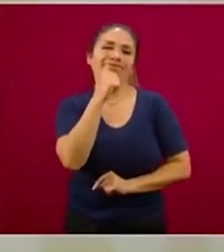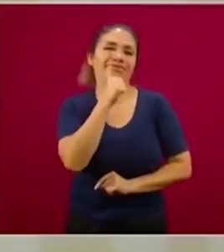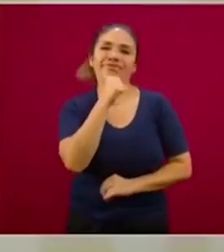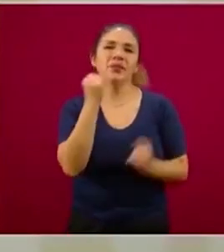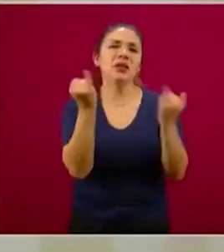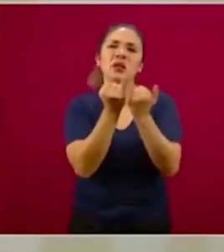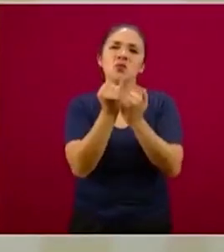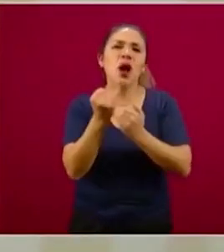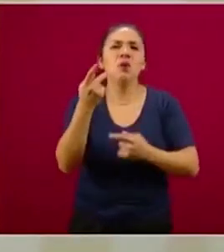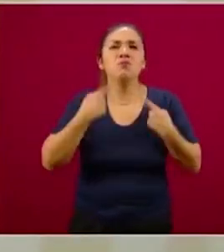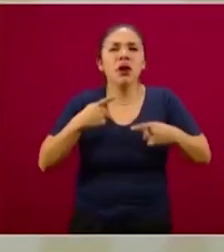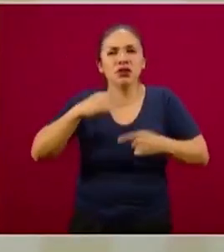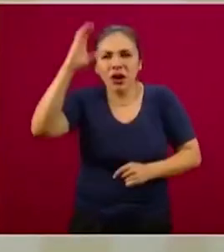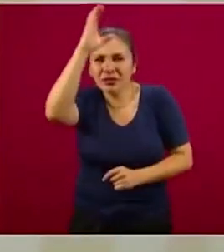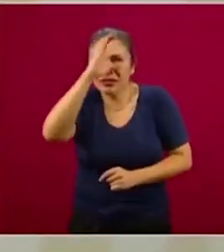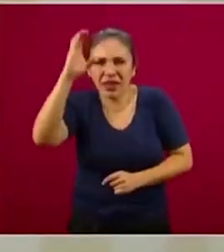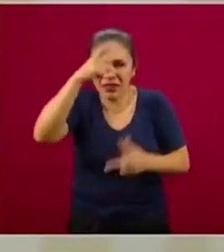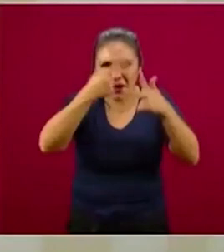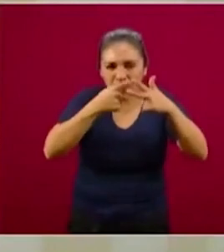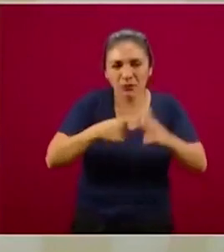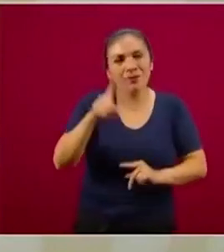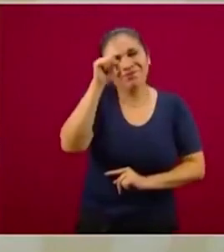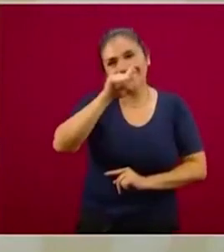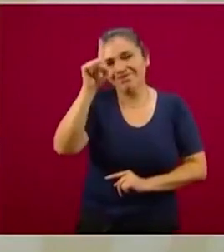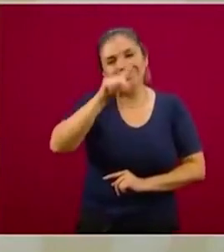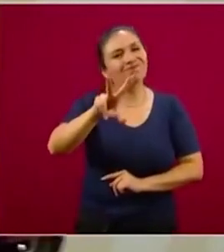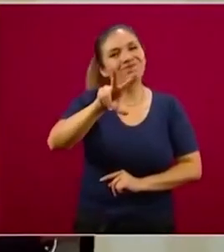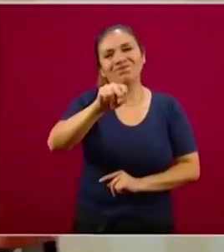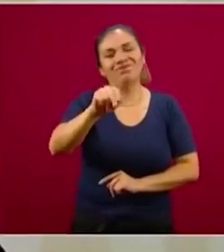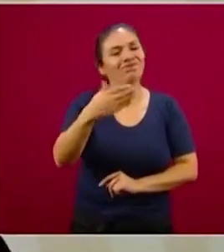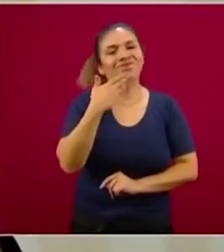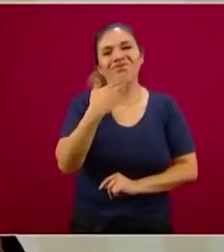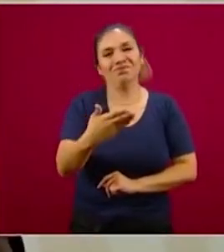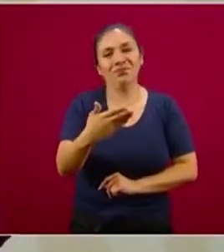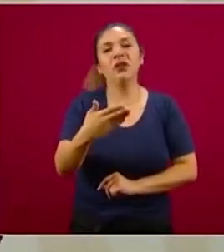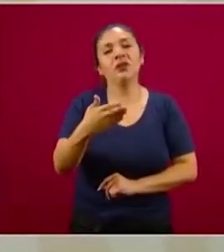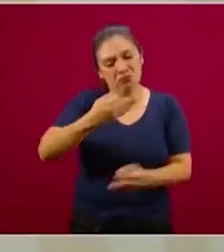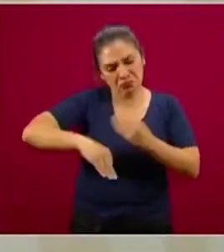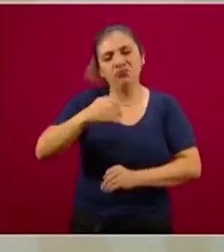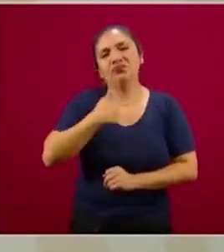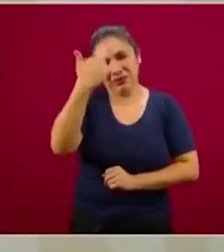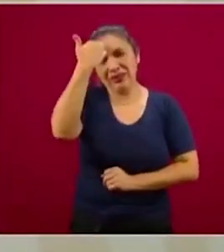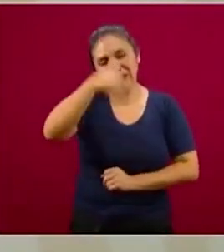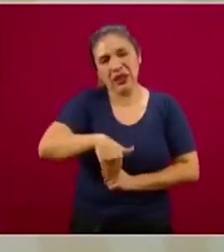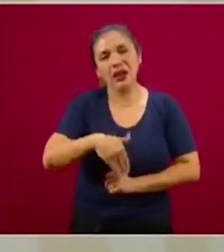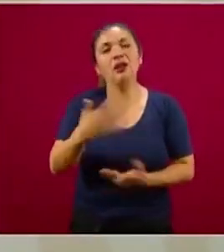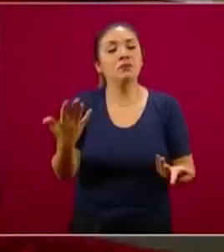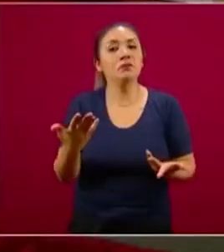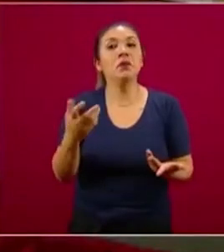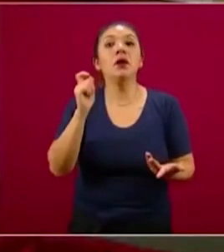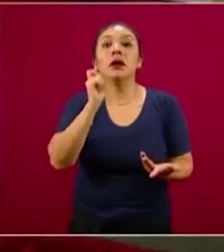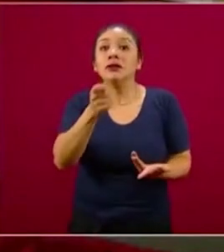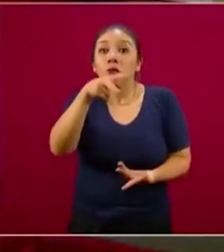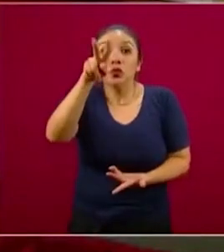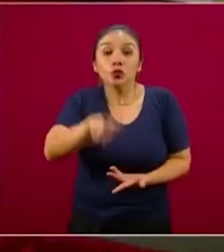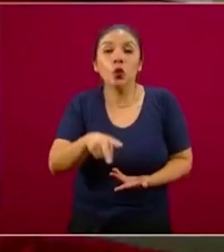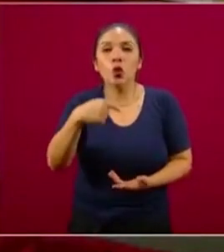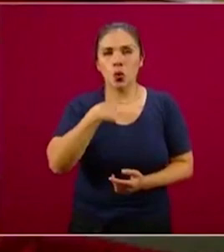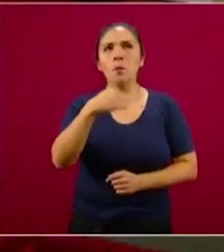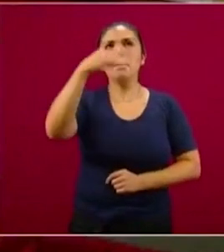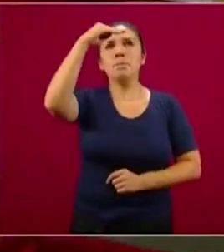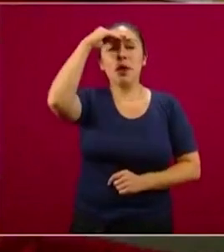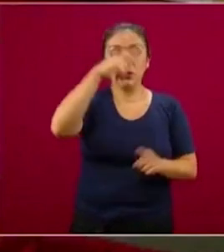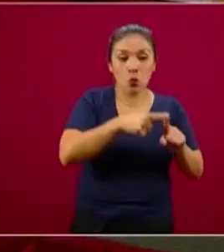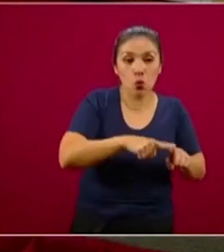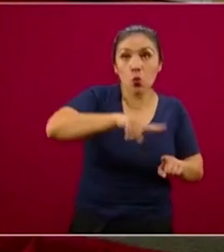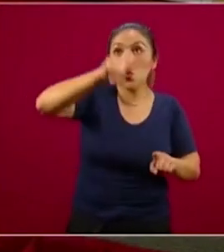matemáticos nos lo recomendaron, como epidemiólogos lo sabemos, porque en realidad si pensáramos